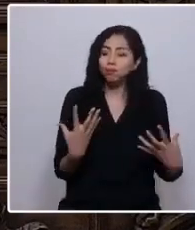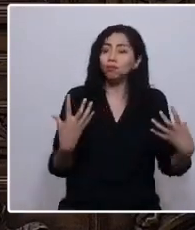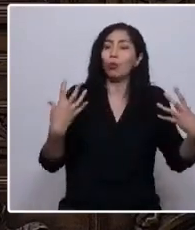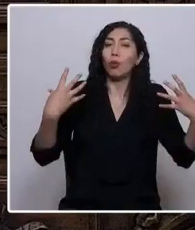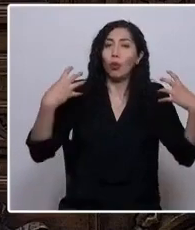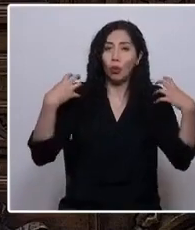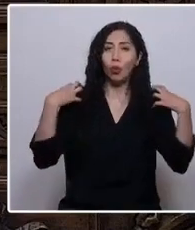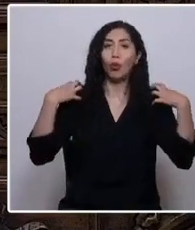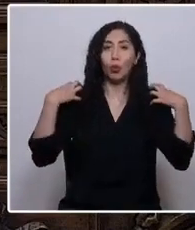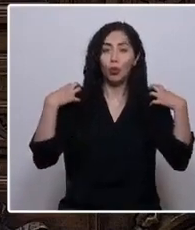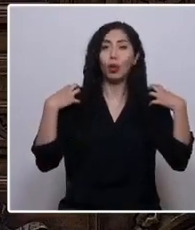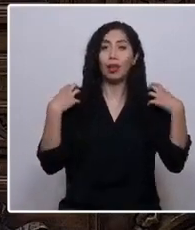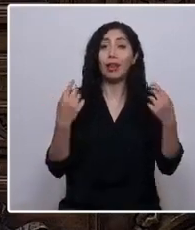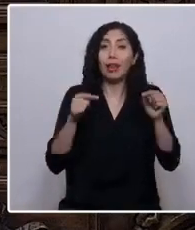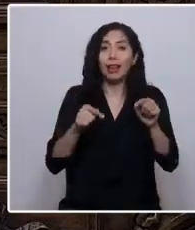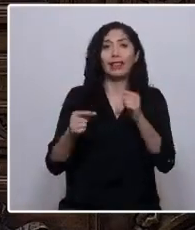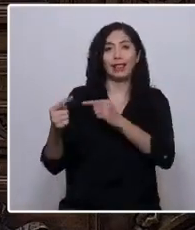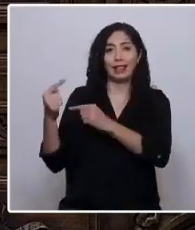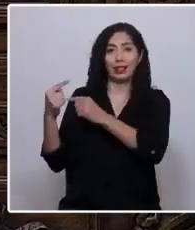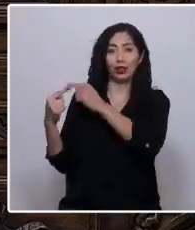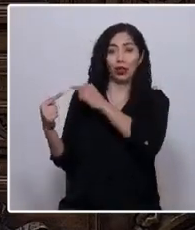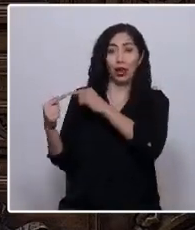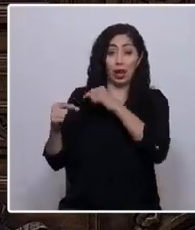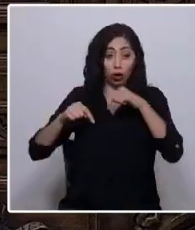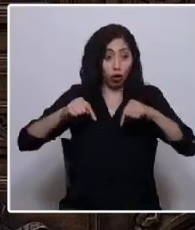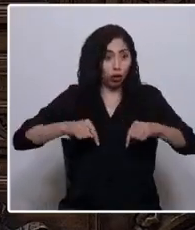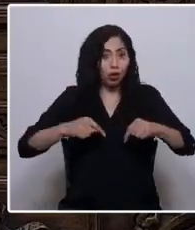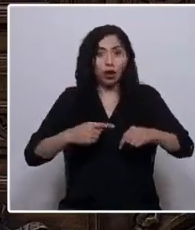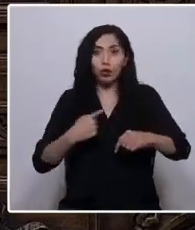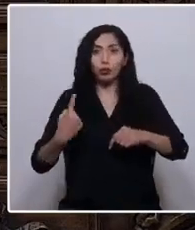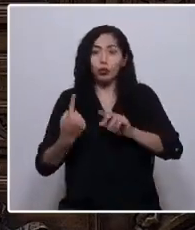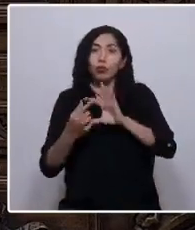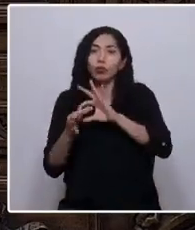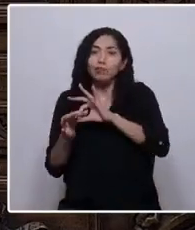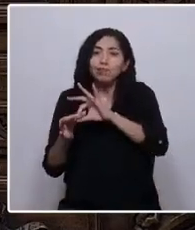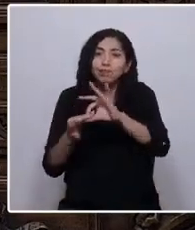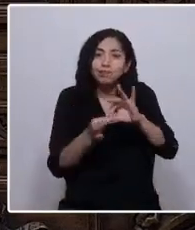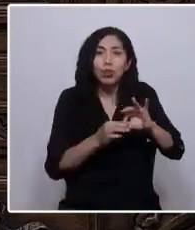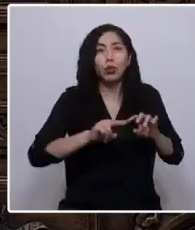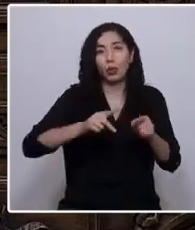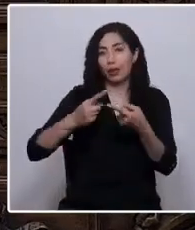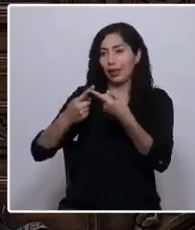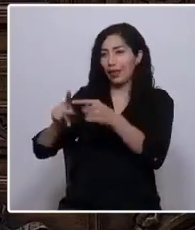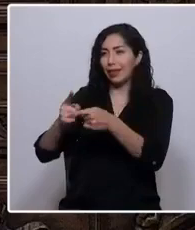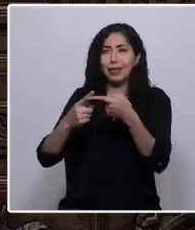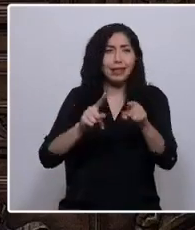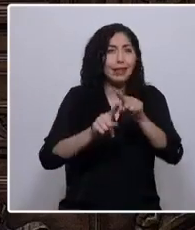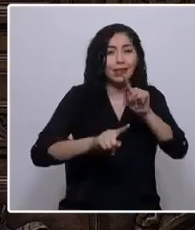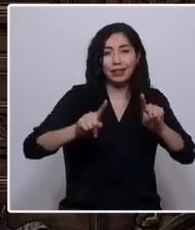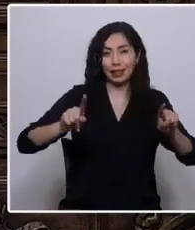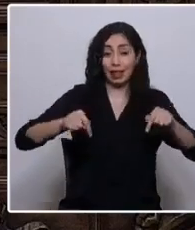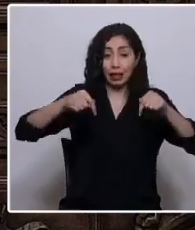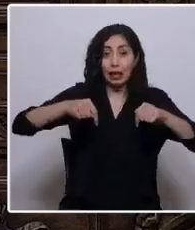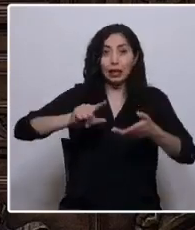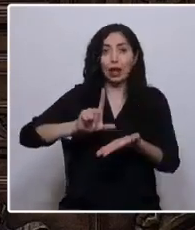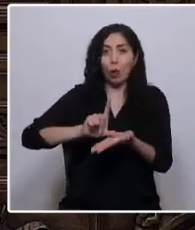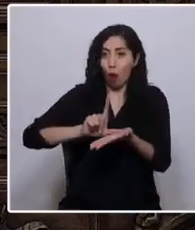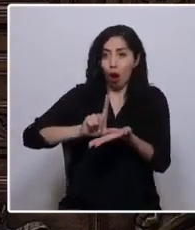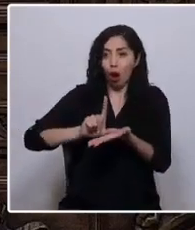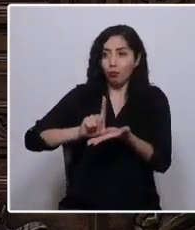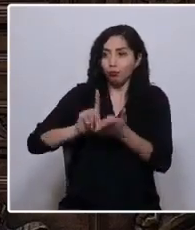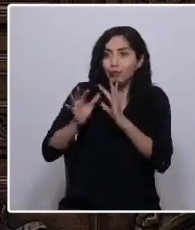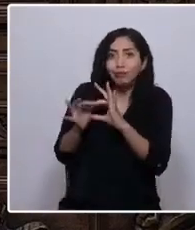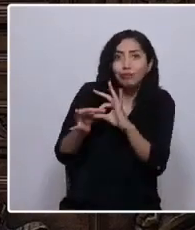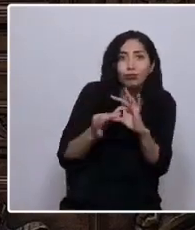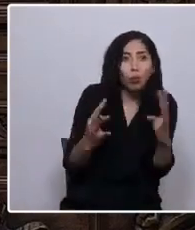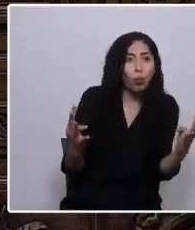hombros de esa historia que hoy día nos junta, desde nuestra diversidad, en este lugar. Hoy